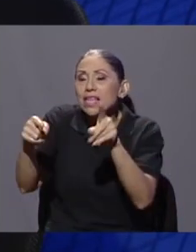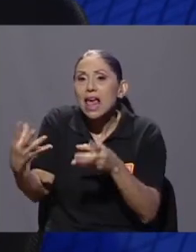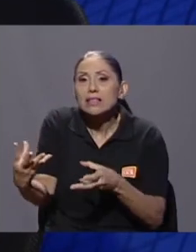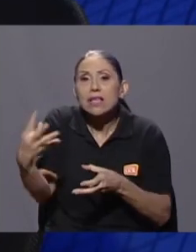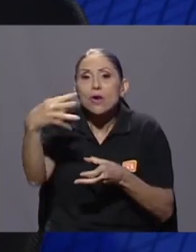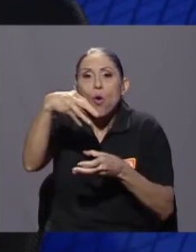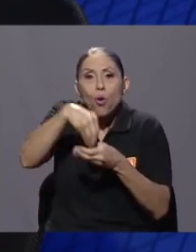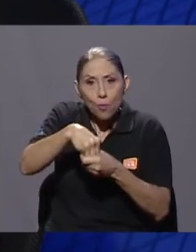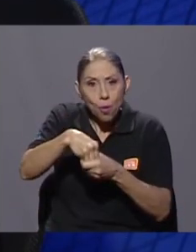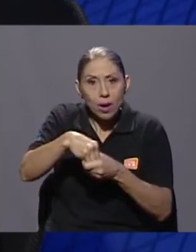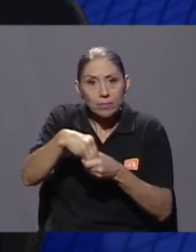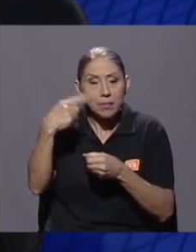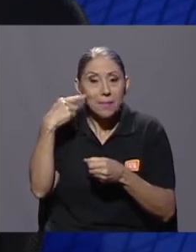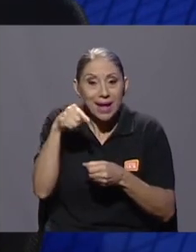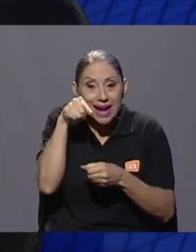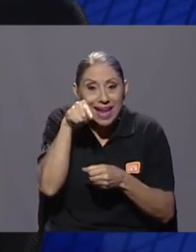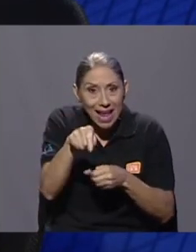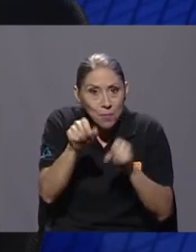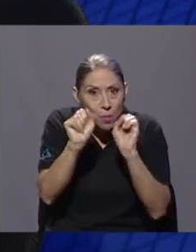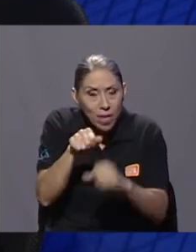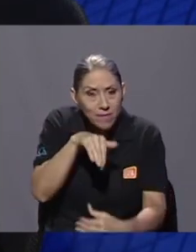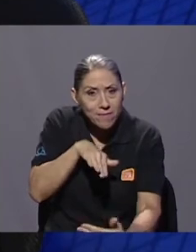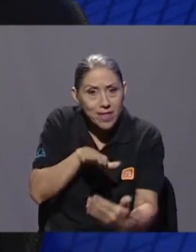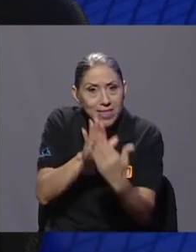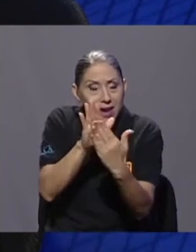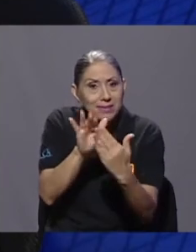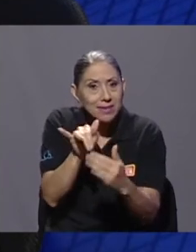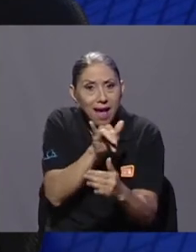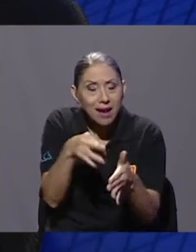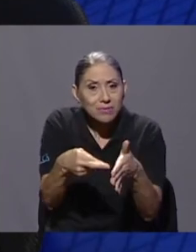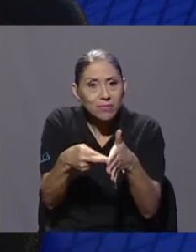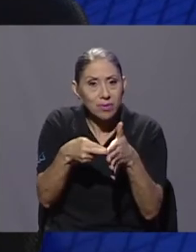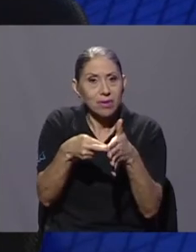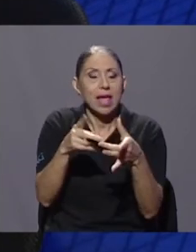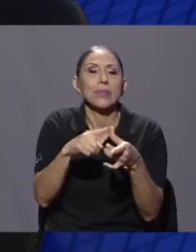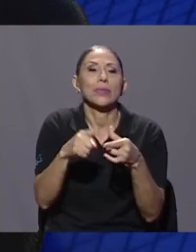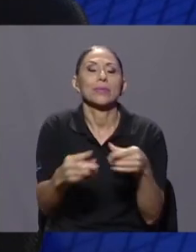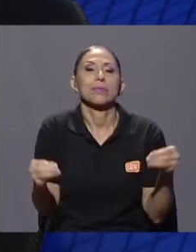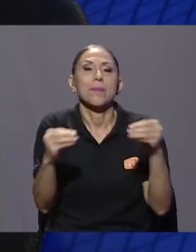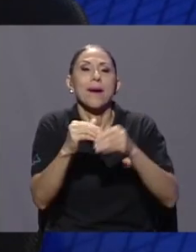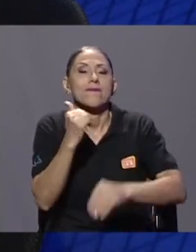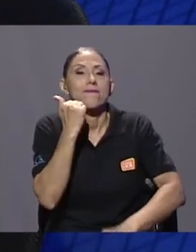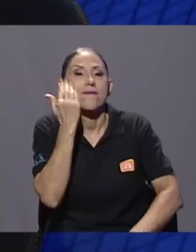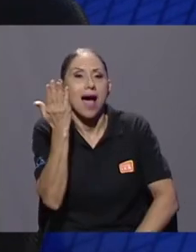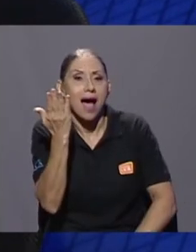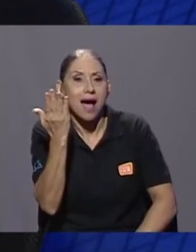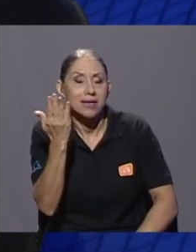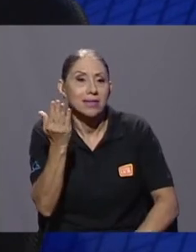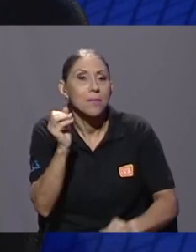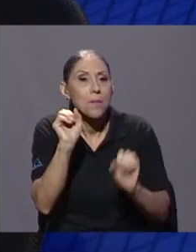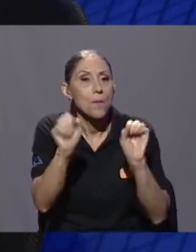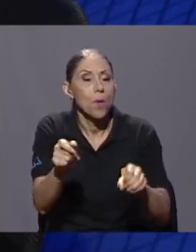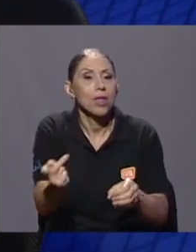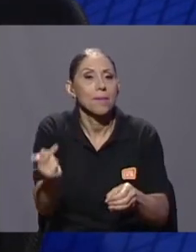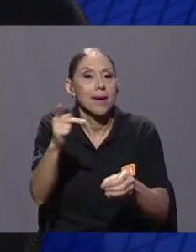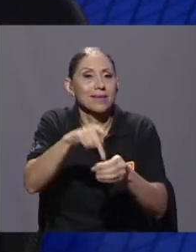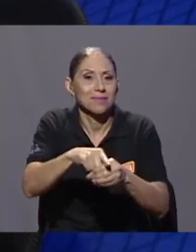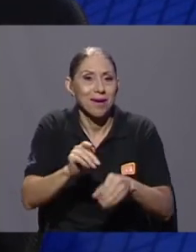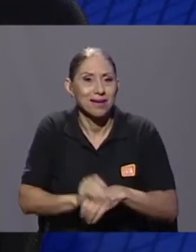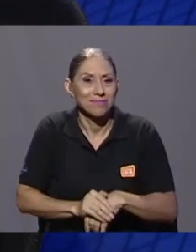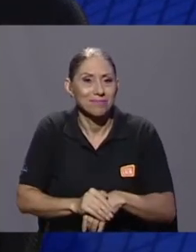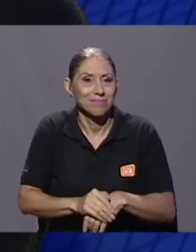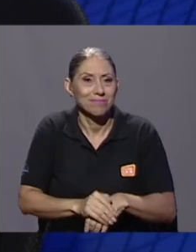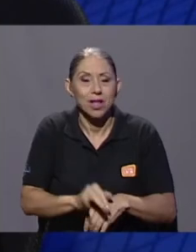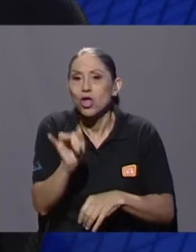del juego, es más fácil que las condiciones le permitan a las personas participar y no quedarse en la